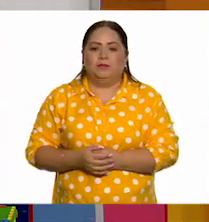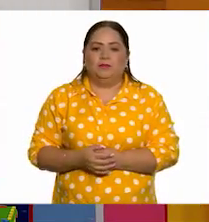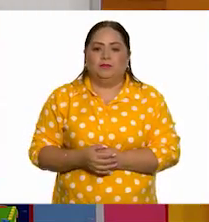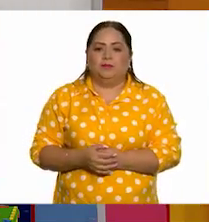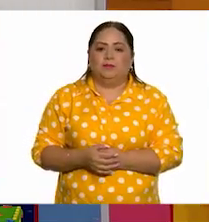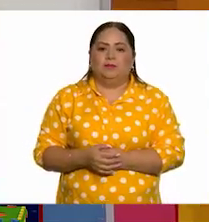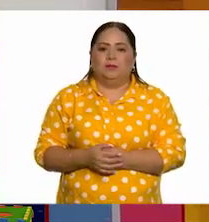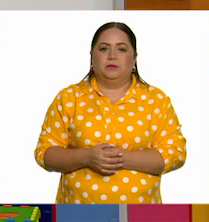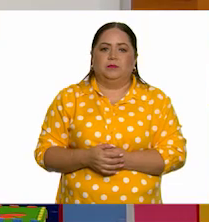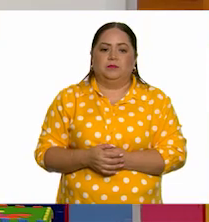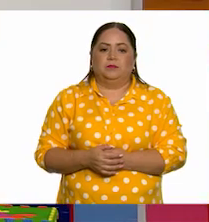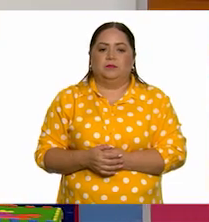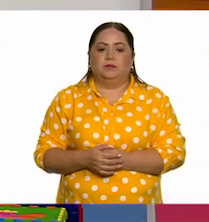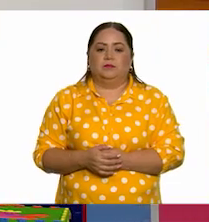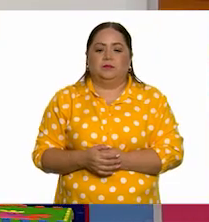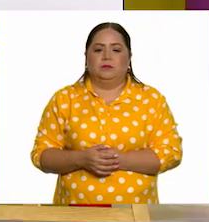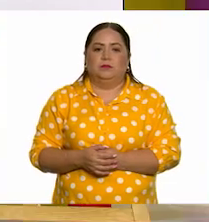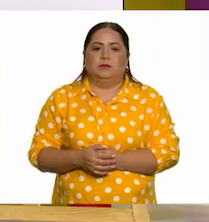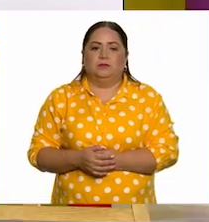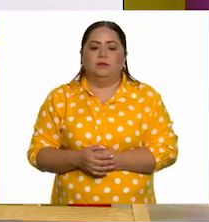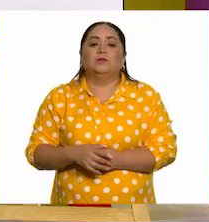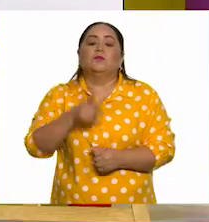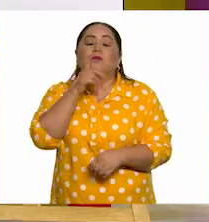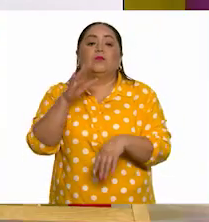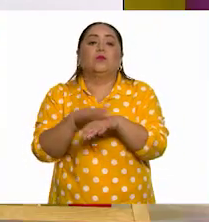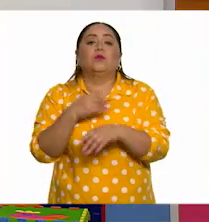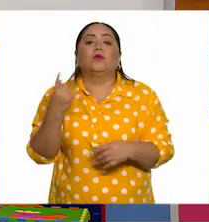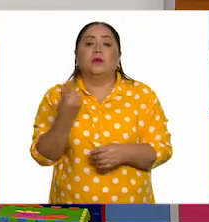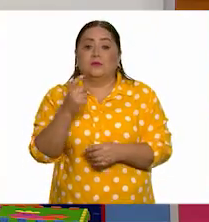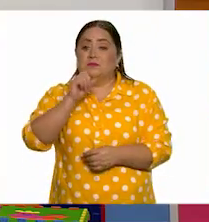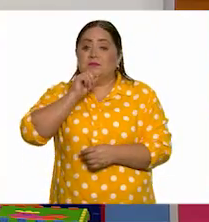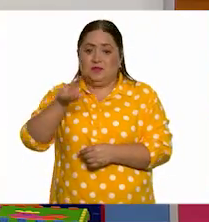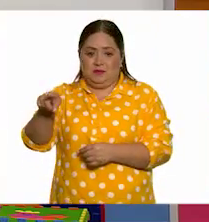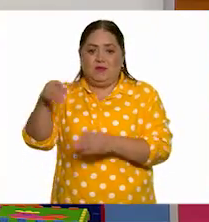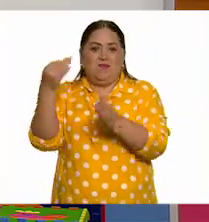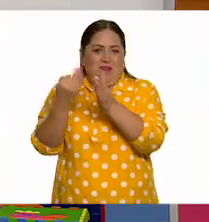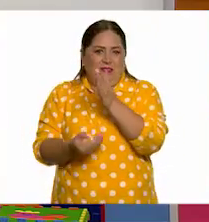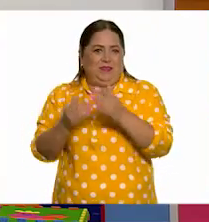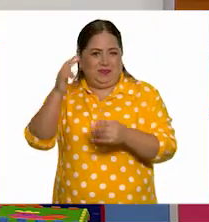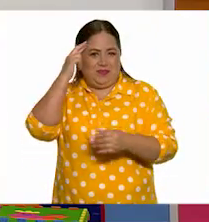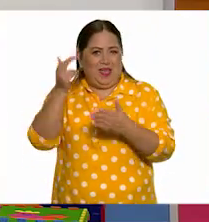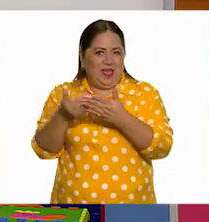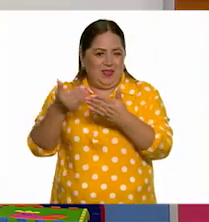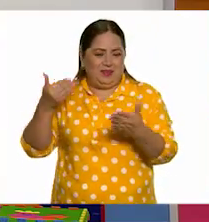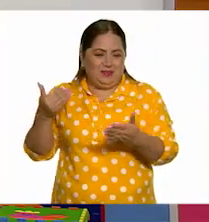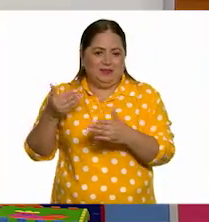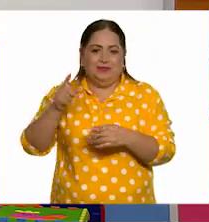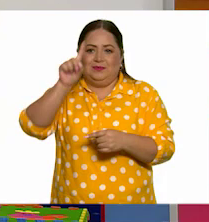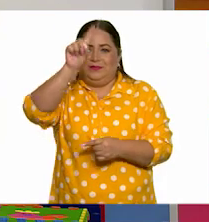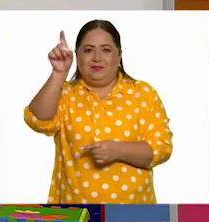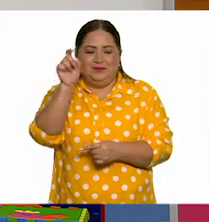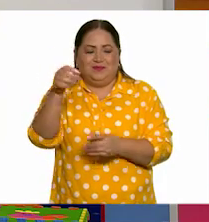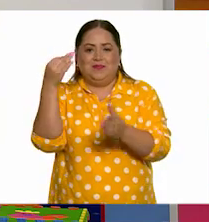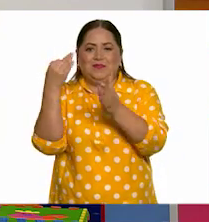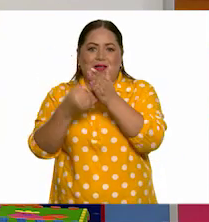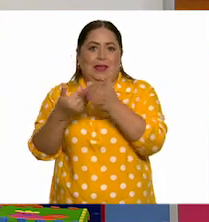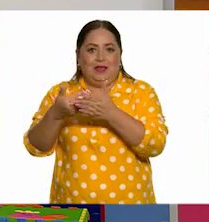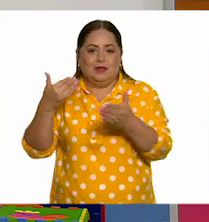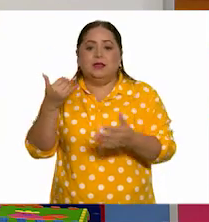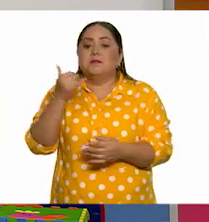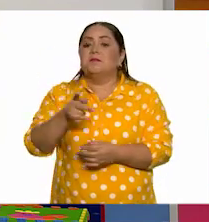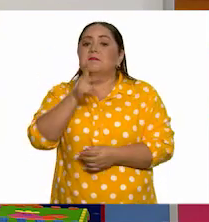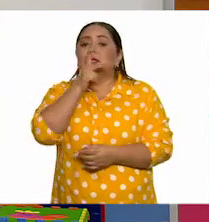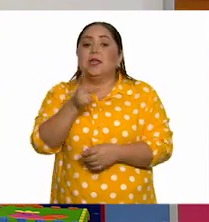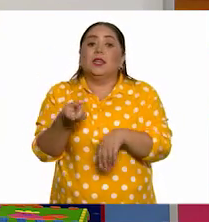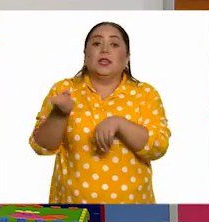hacer preguntas lleva esos signos. Así es, porque también esa parte es la que faltaba. Ajá. Los signos de interrogación. la